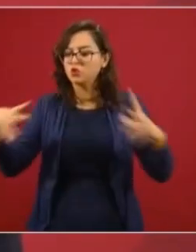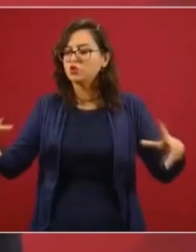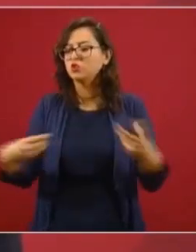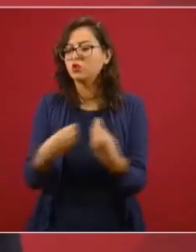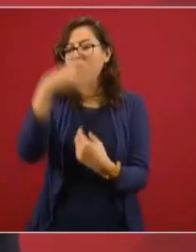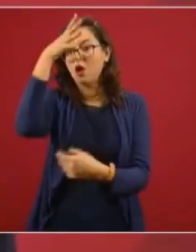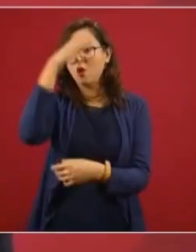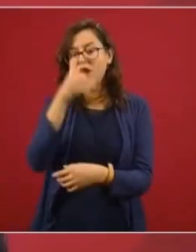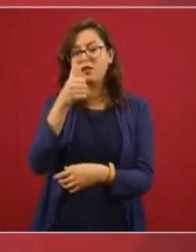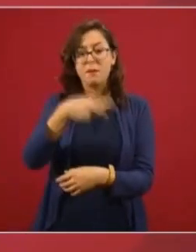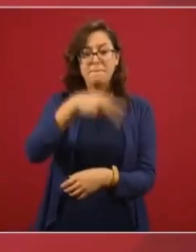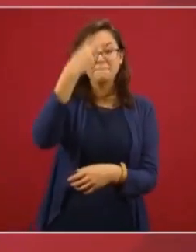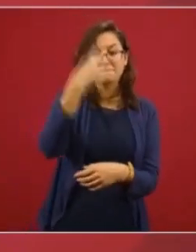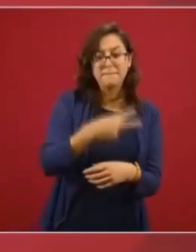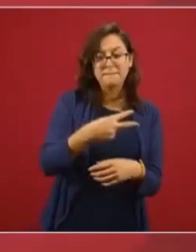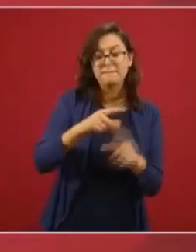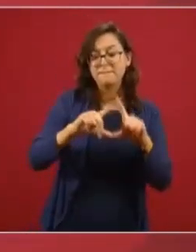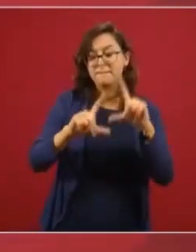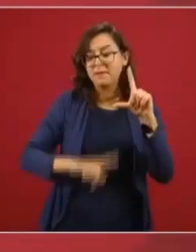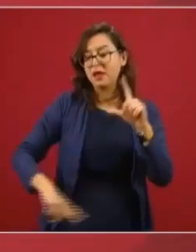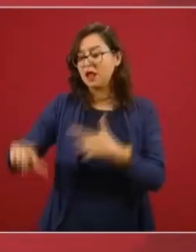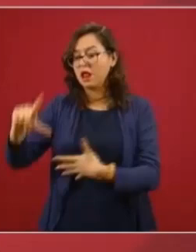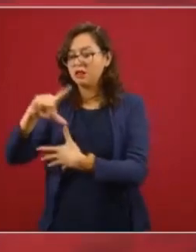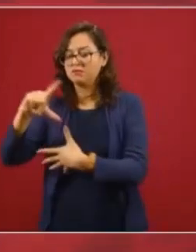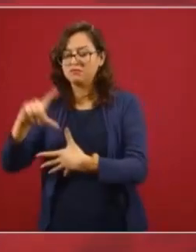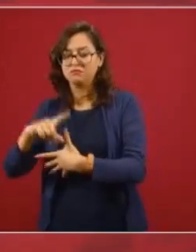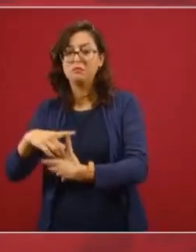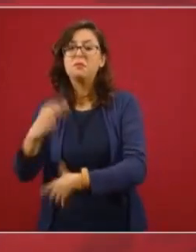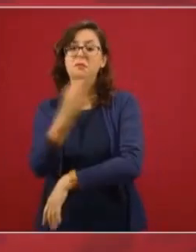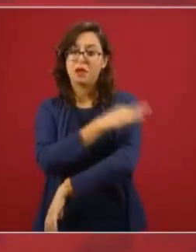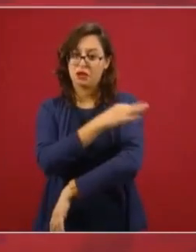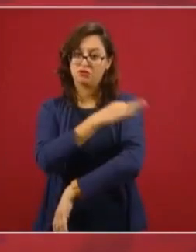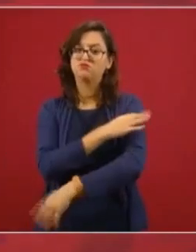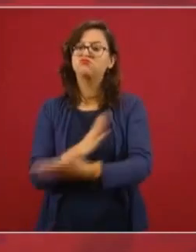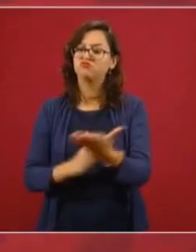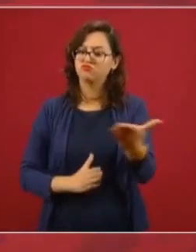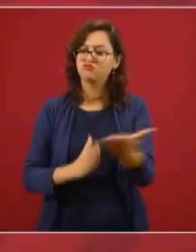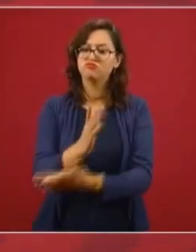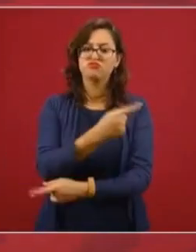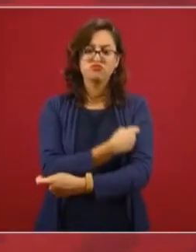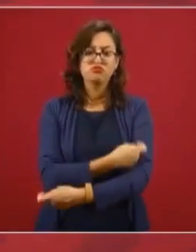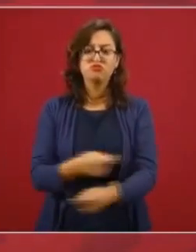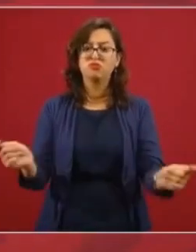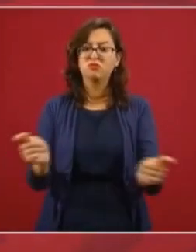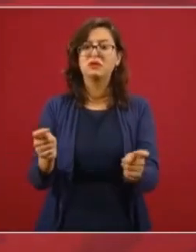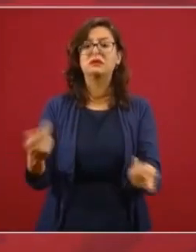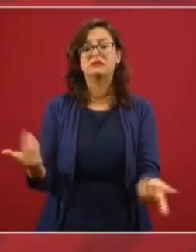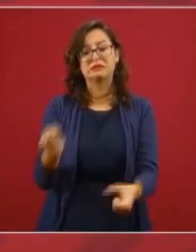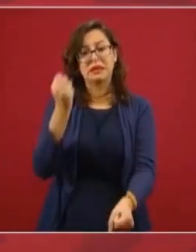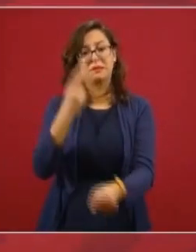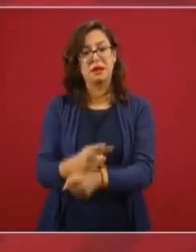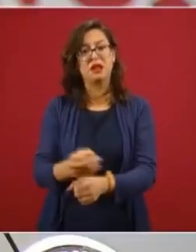Latina puedan tener acceso a ella, buscando recortar los tiempos de su disponibilidad.